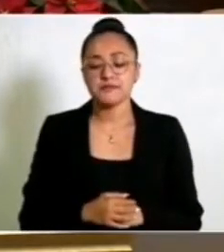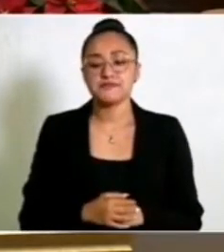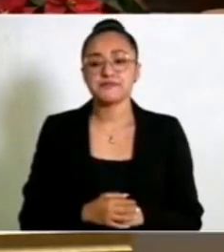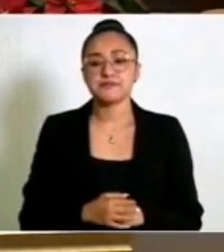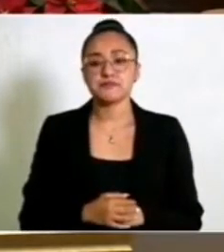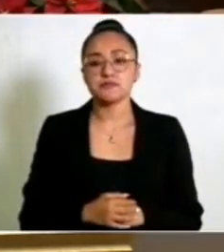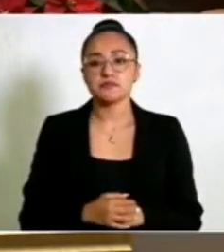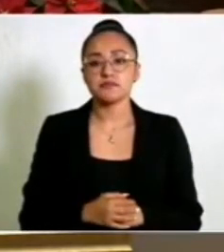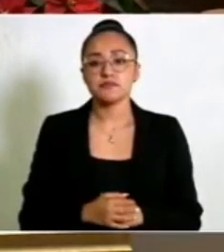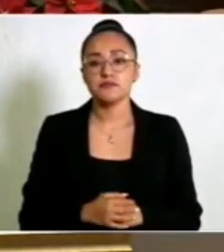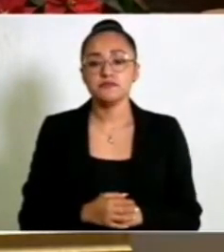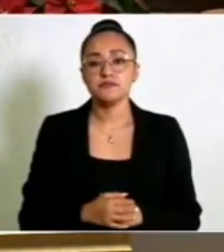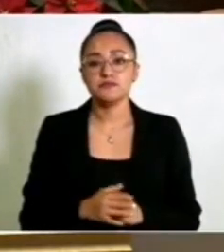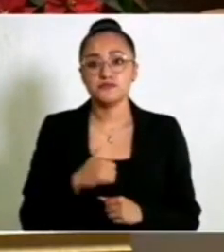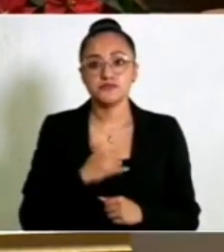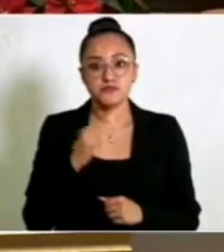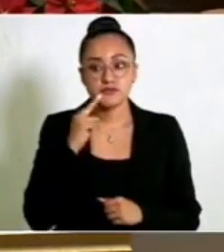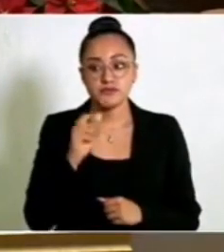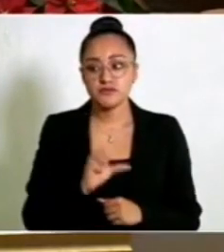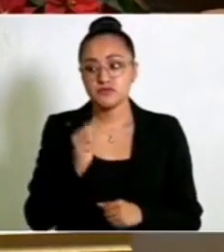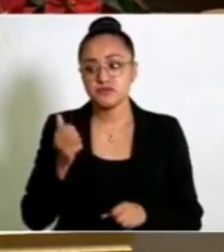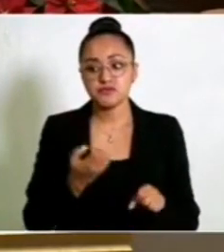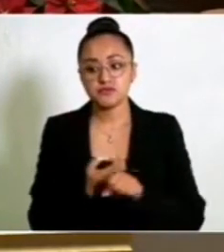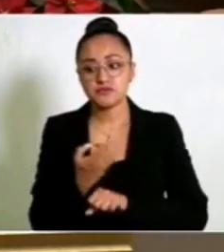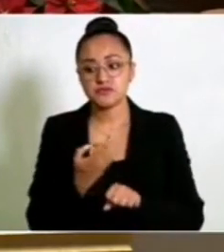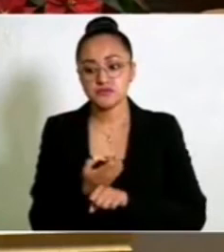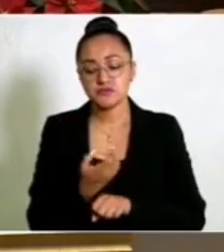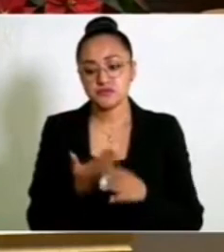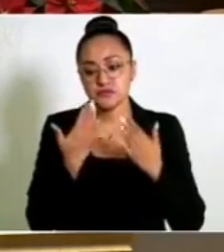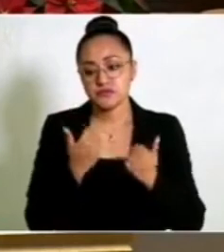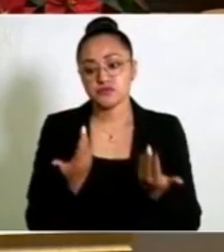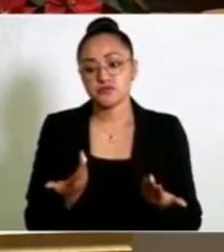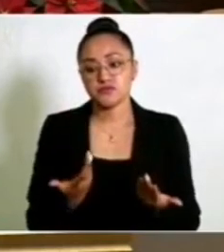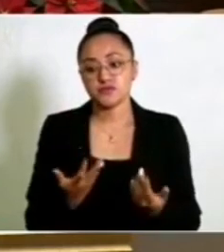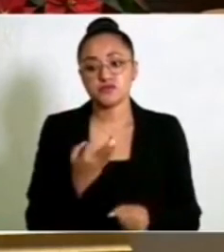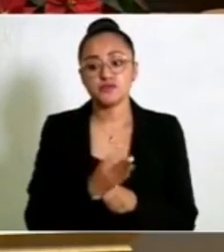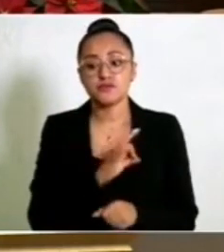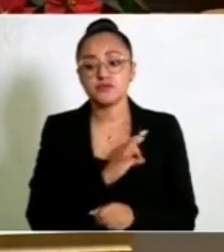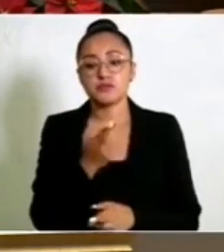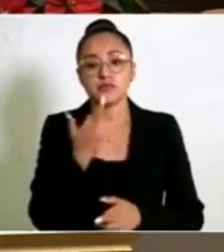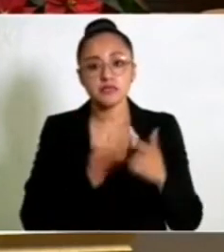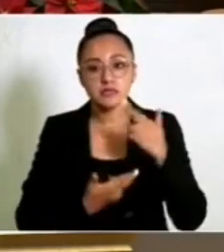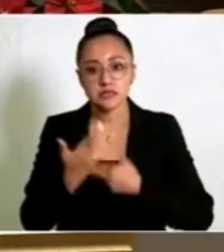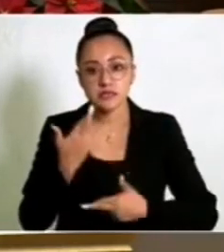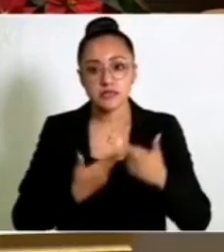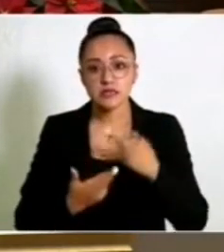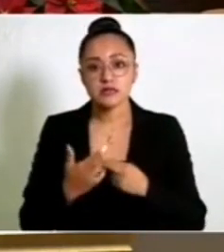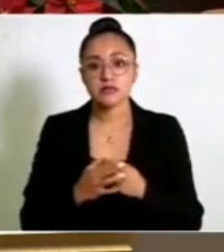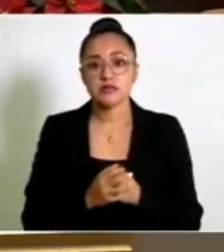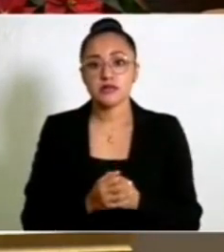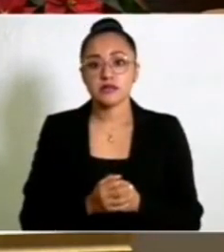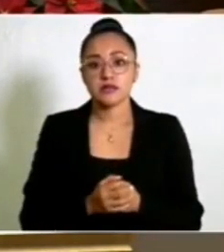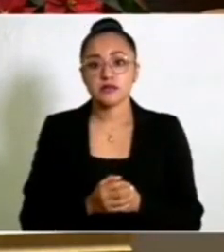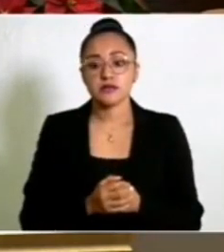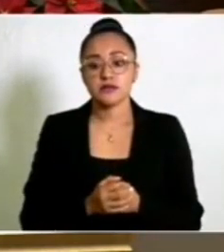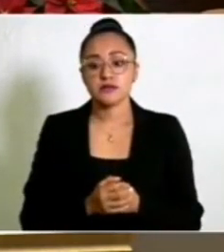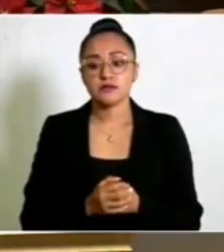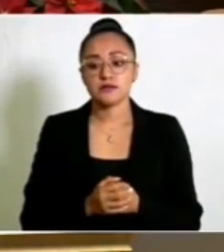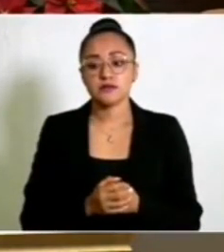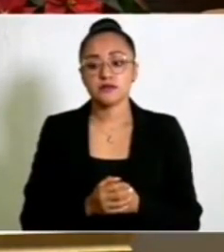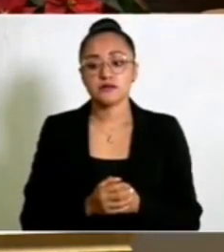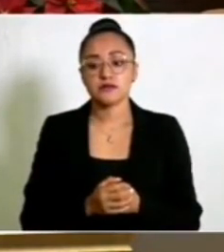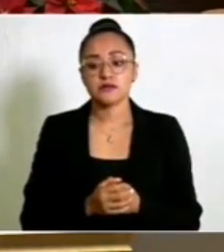que en ningún Estado se pueda regresar al